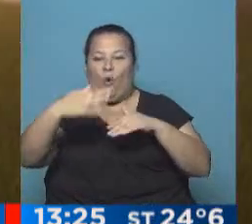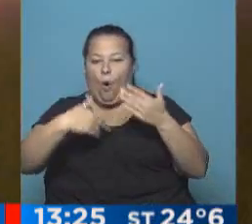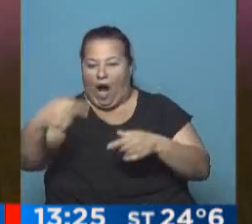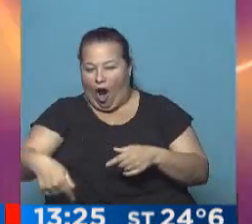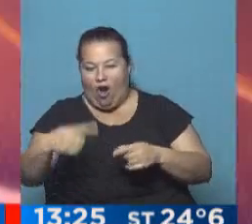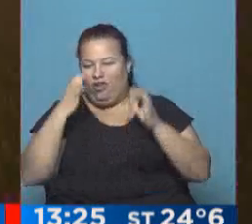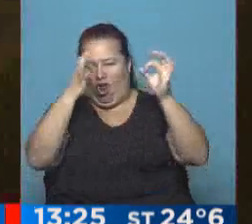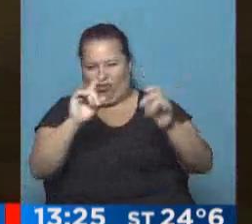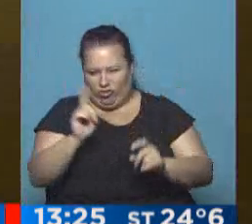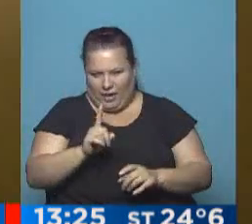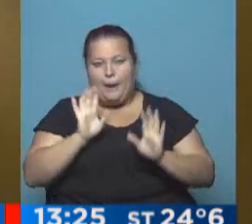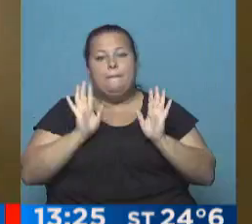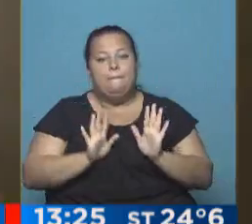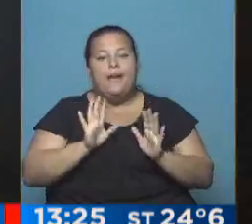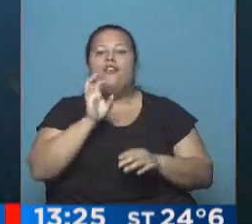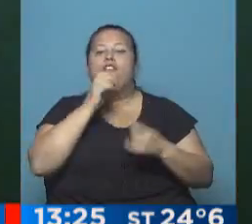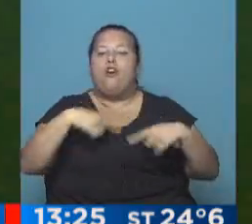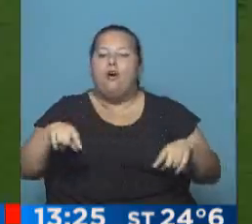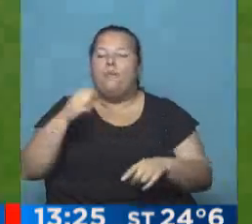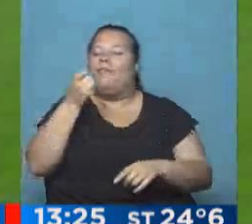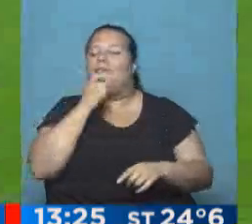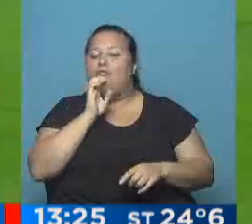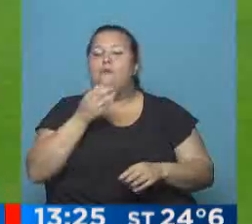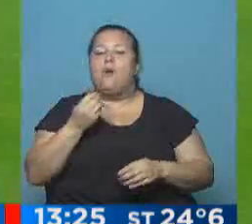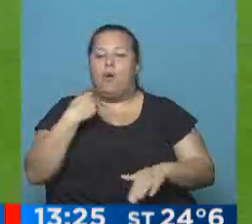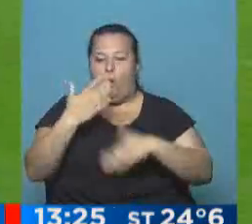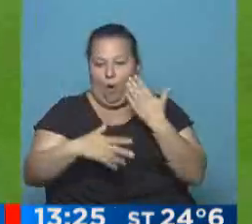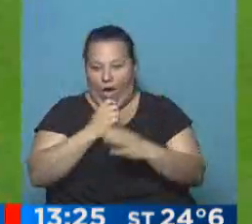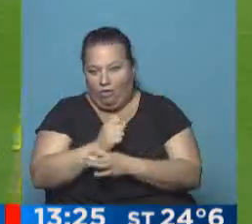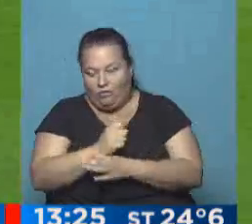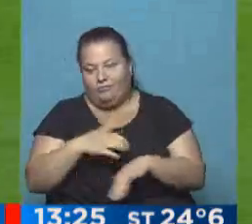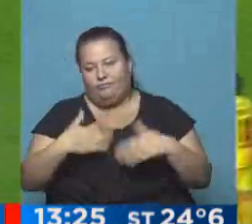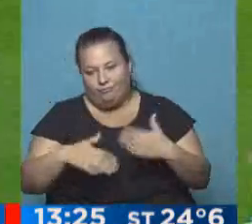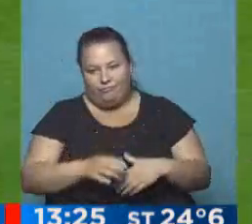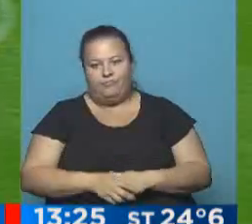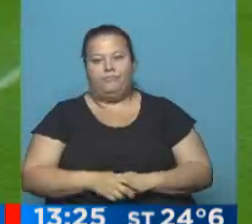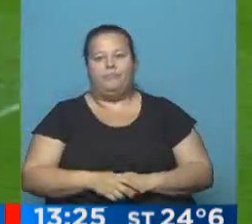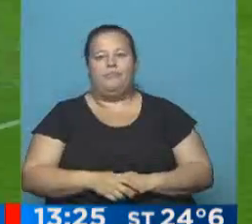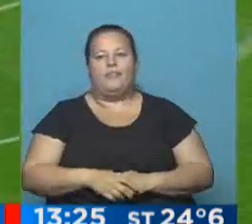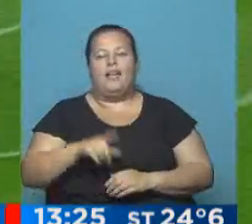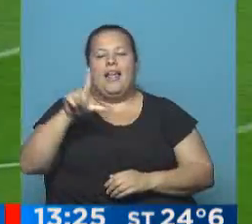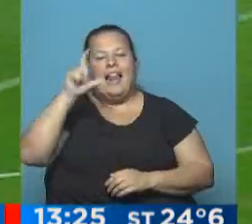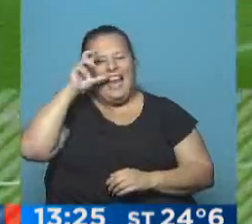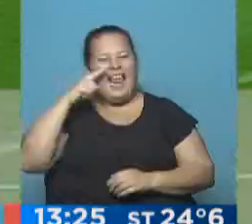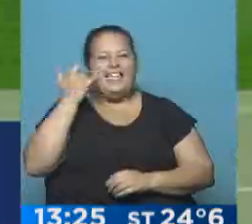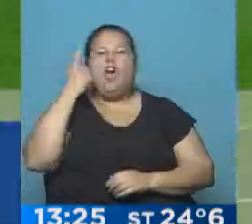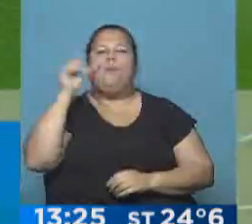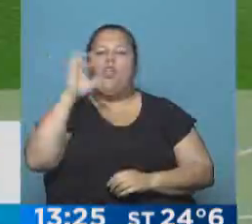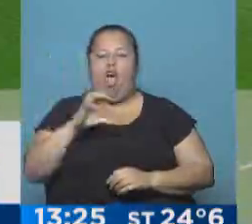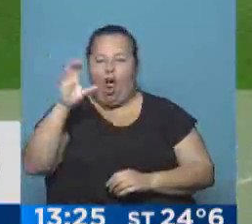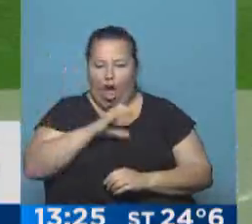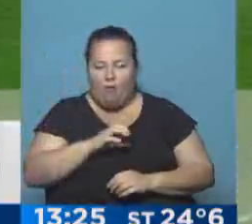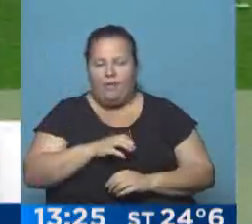jugar después lo va a alcanzar. Pero tenemos las perlitas. A ver, ver, qué jugador. Qué jugador. Reinaldo Lenis, el colombiano,